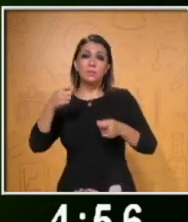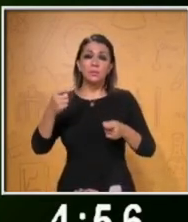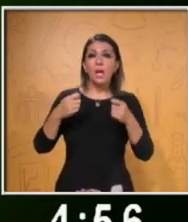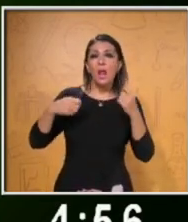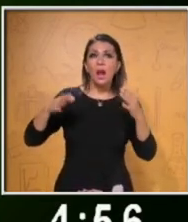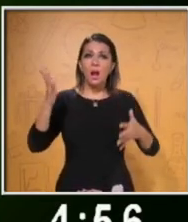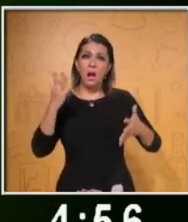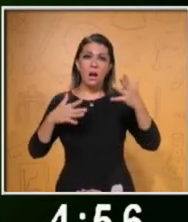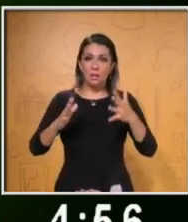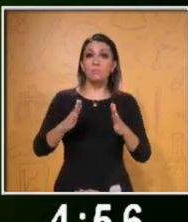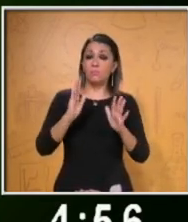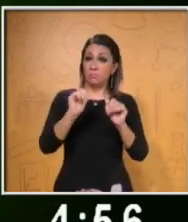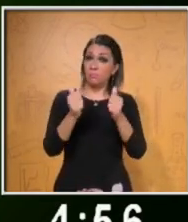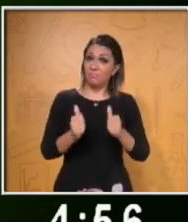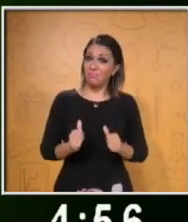plástico.